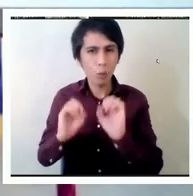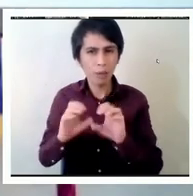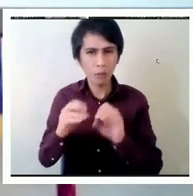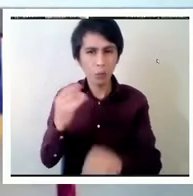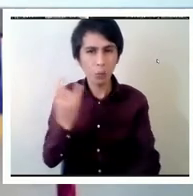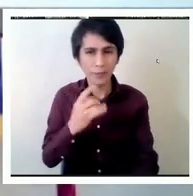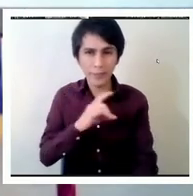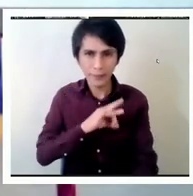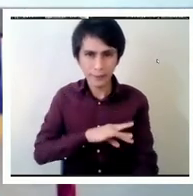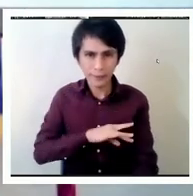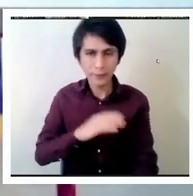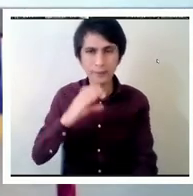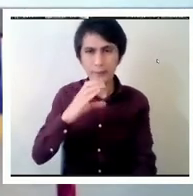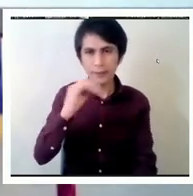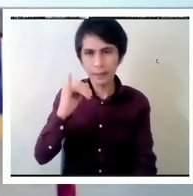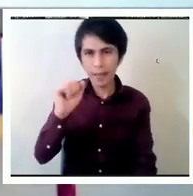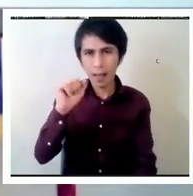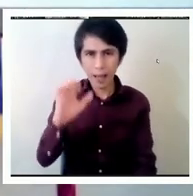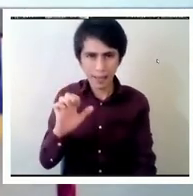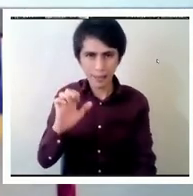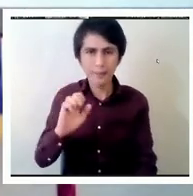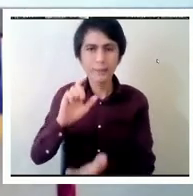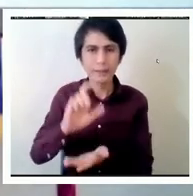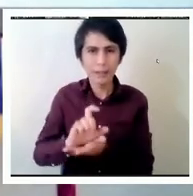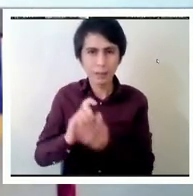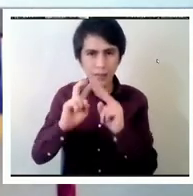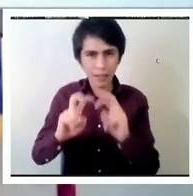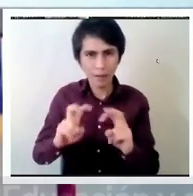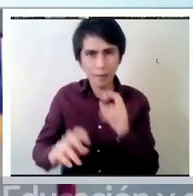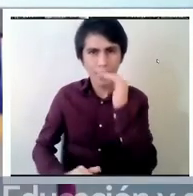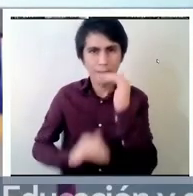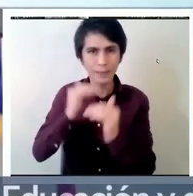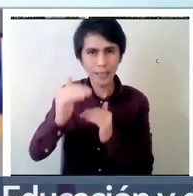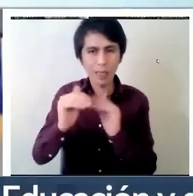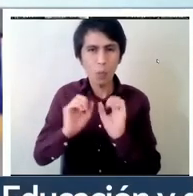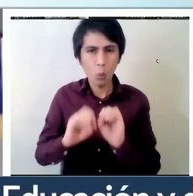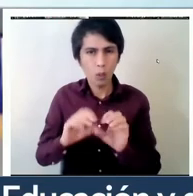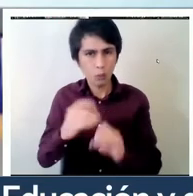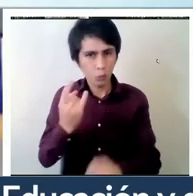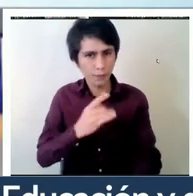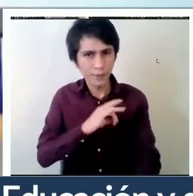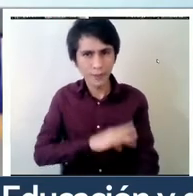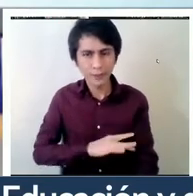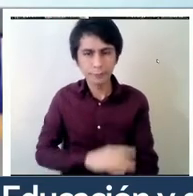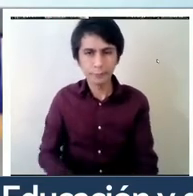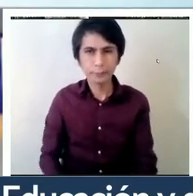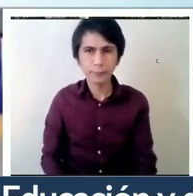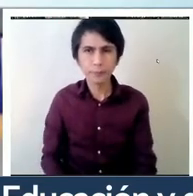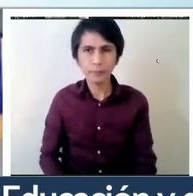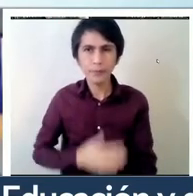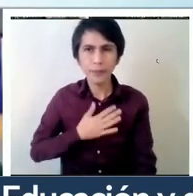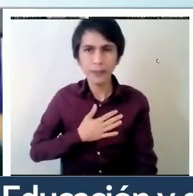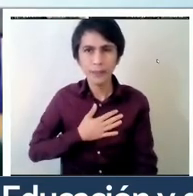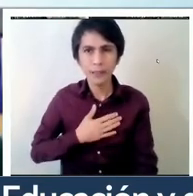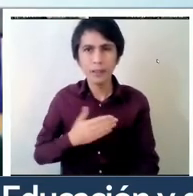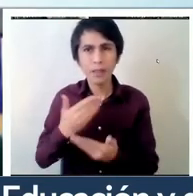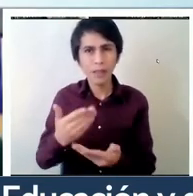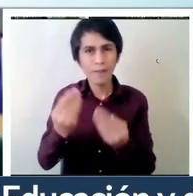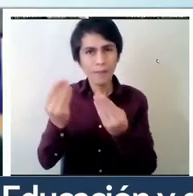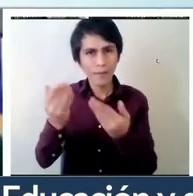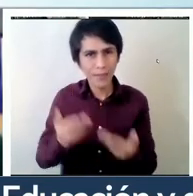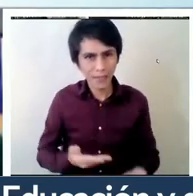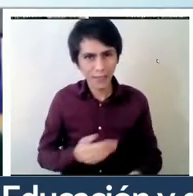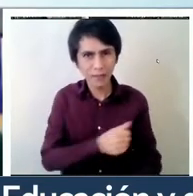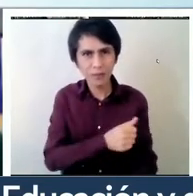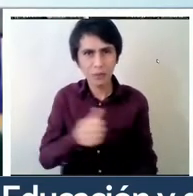y del CIAE, Centro de Investigación Avanzada en Educación, también de la Universidad de Chile. Quiero darles la bienvenida a todos y